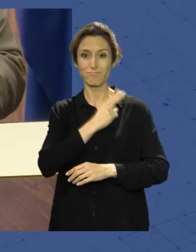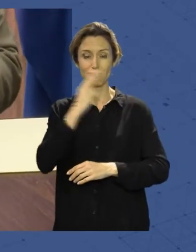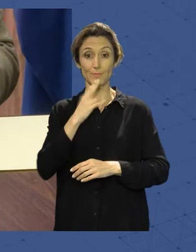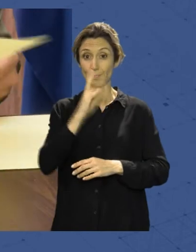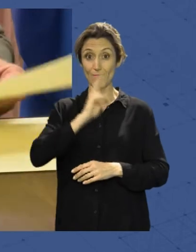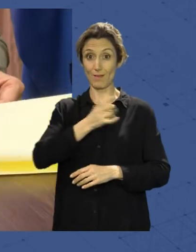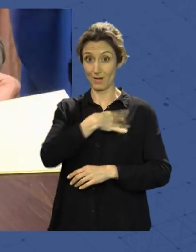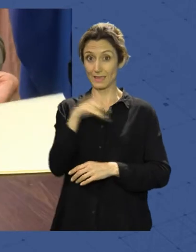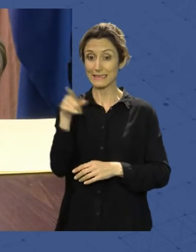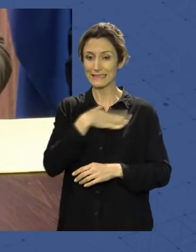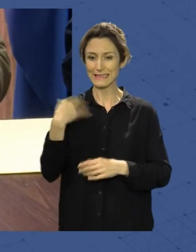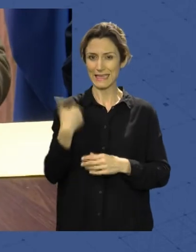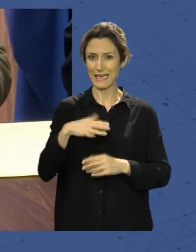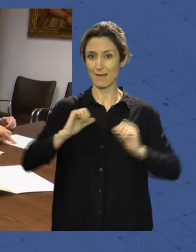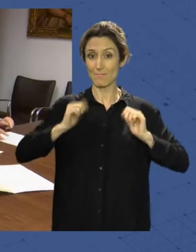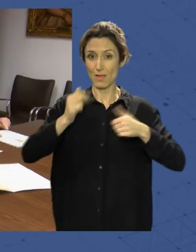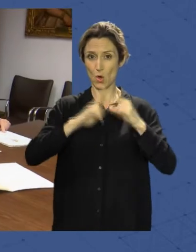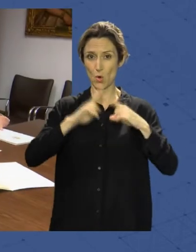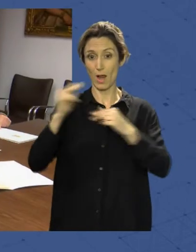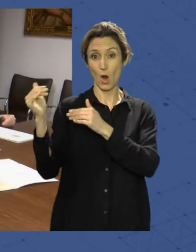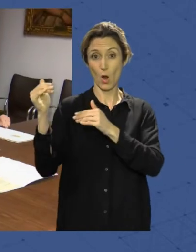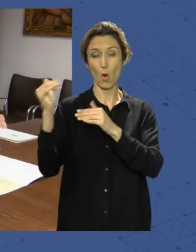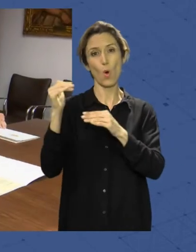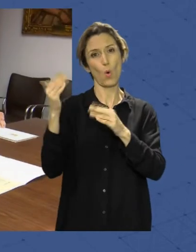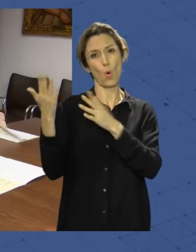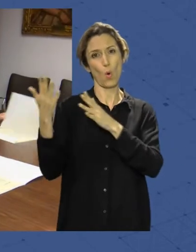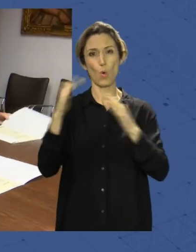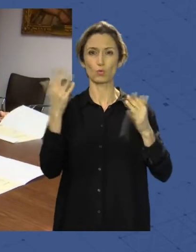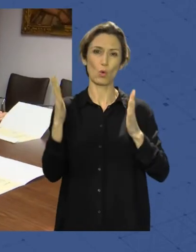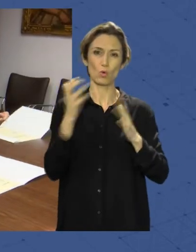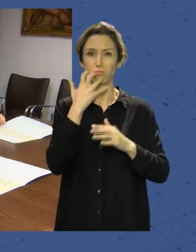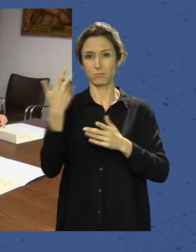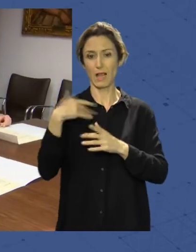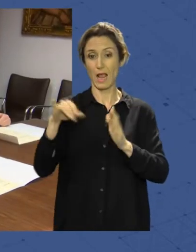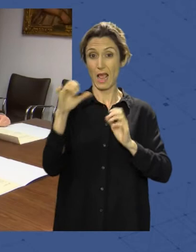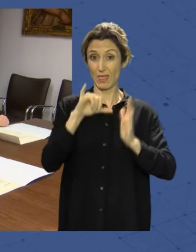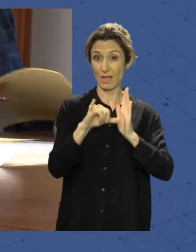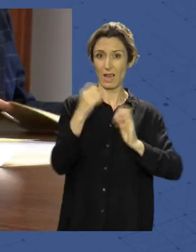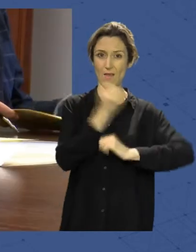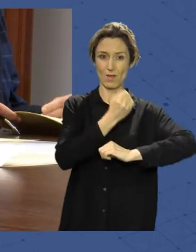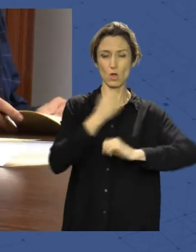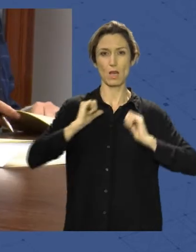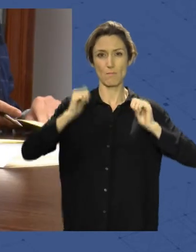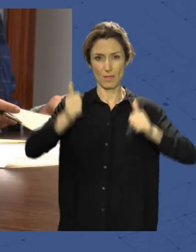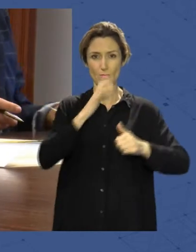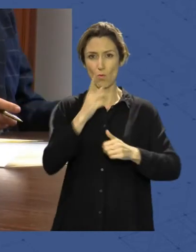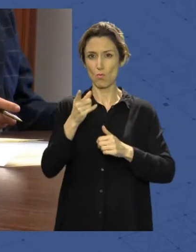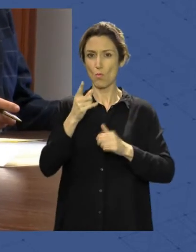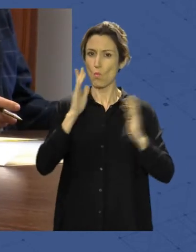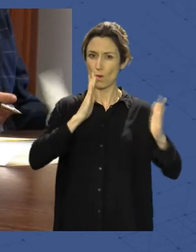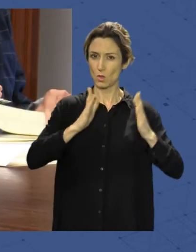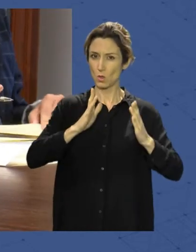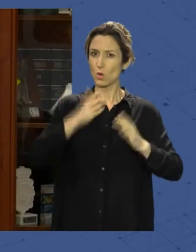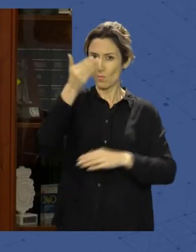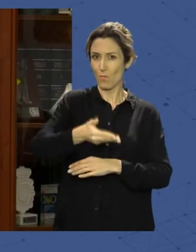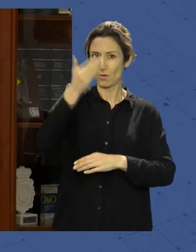Blanca quiere que las obras empiecen en otoño, lo más tardar en invierno, y se trata de un proyecto ilusionante en uno de los barrios de expansión